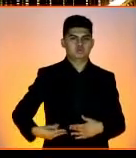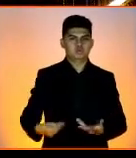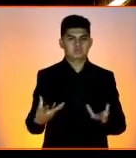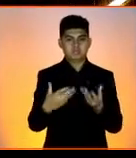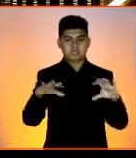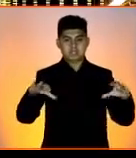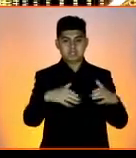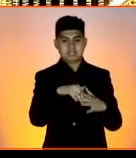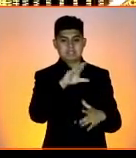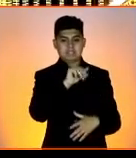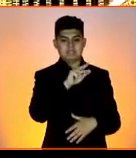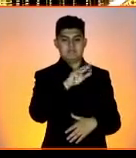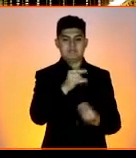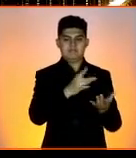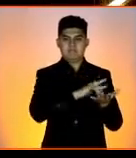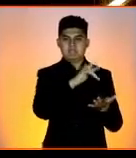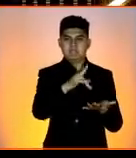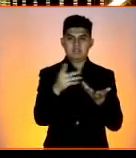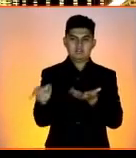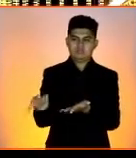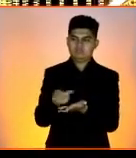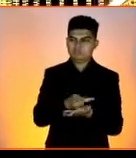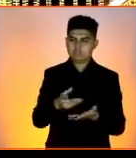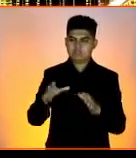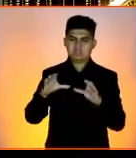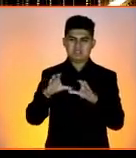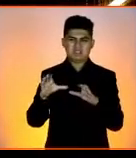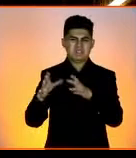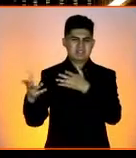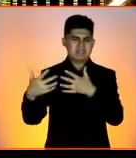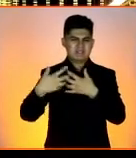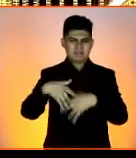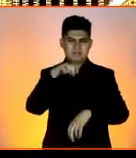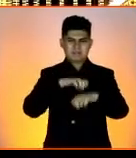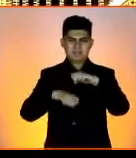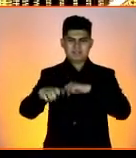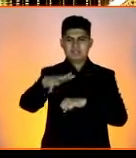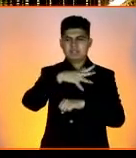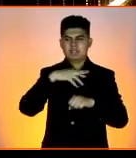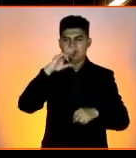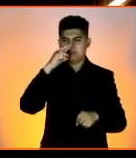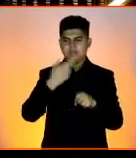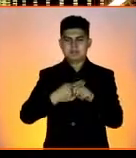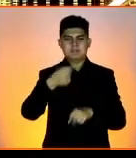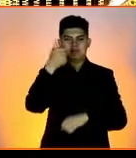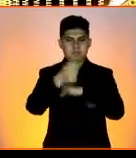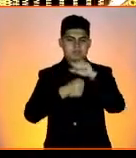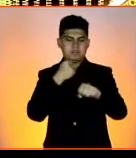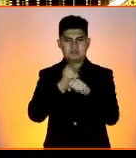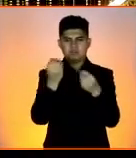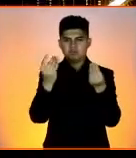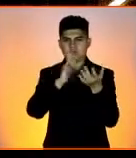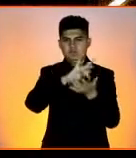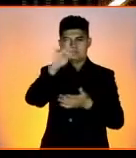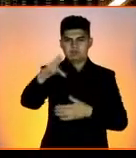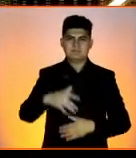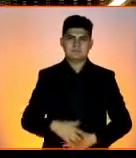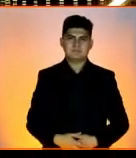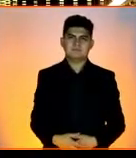CEMEFI por otorgarnos el distintivo Empresa Socialmente Responsable en nuestro primer año. Muchas gracias.